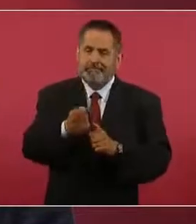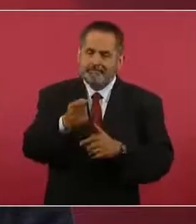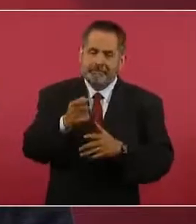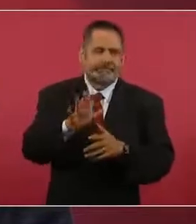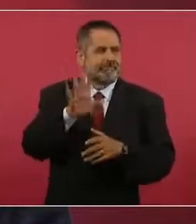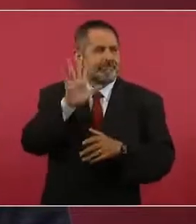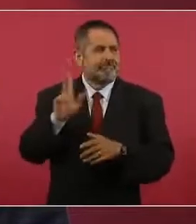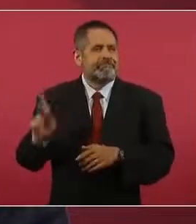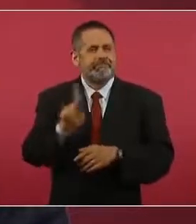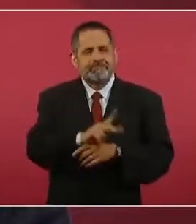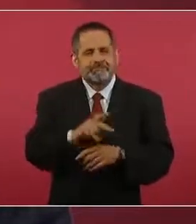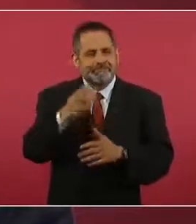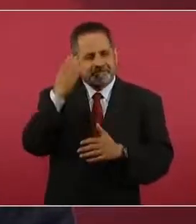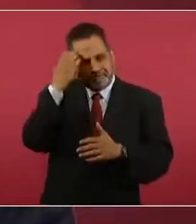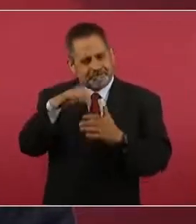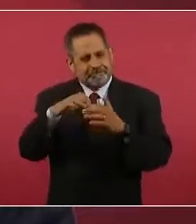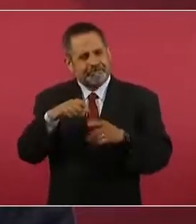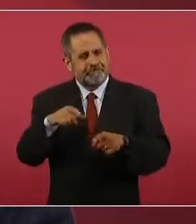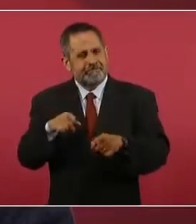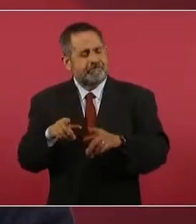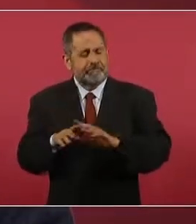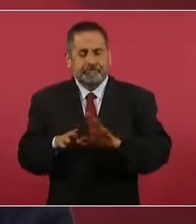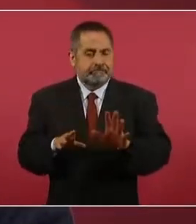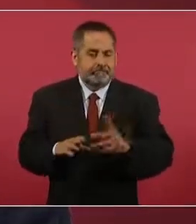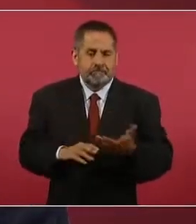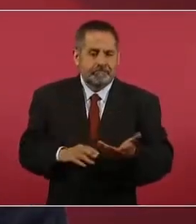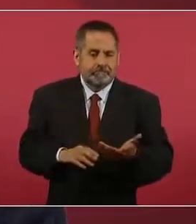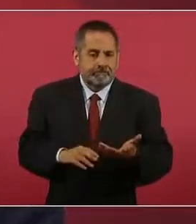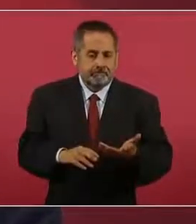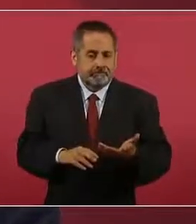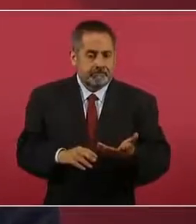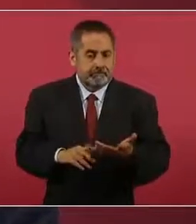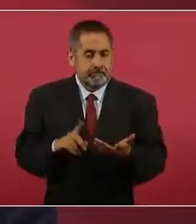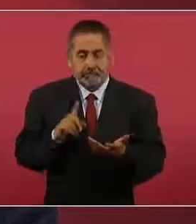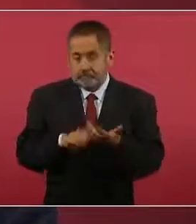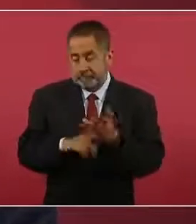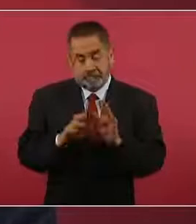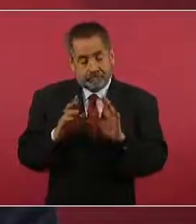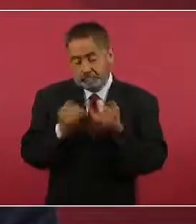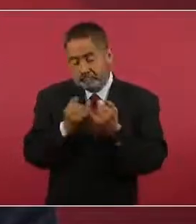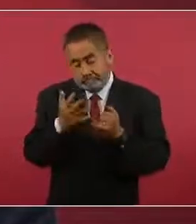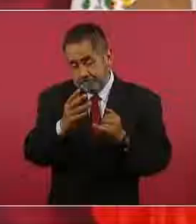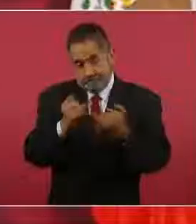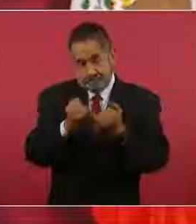en el mejor de los casos,